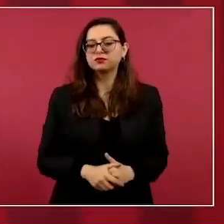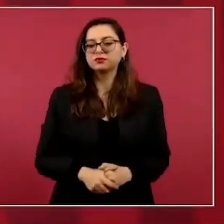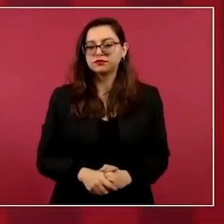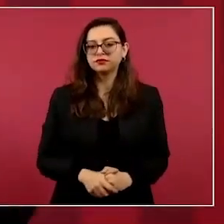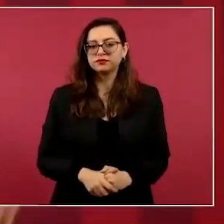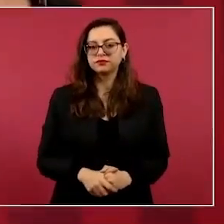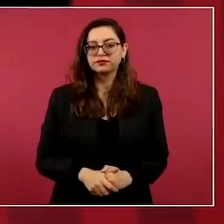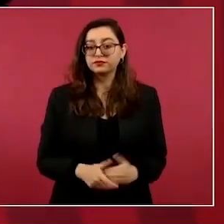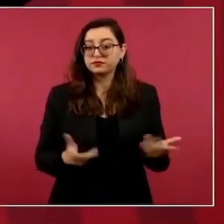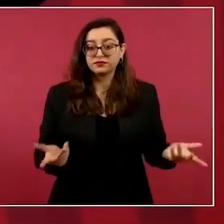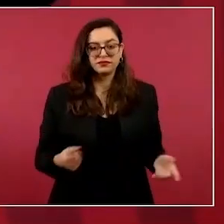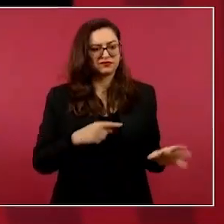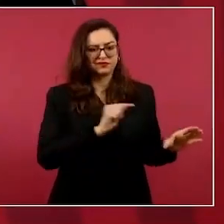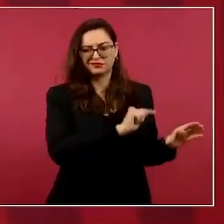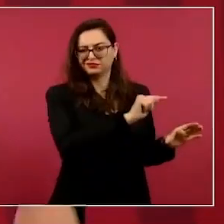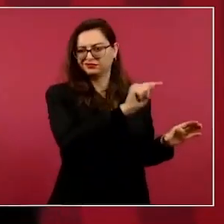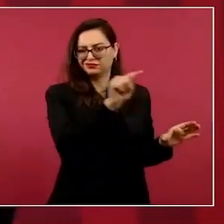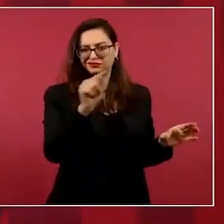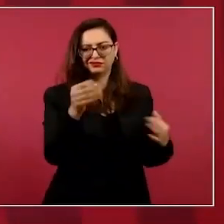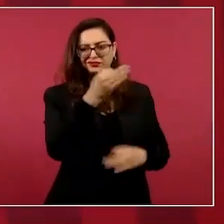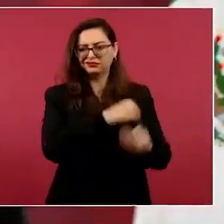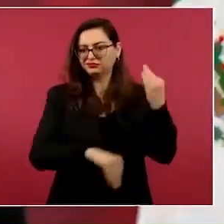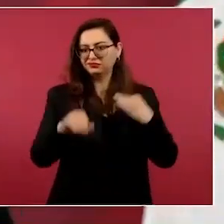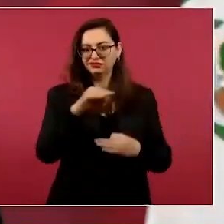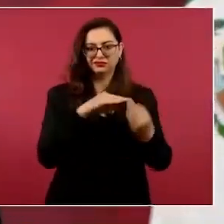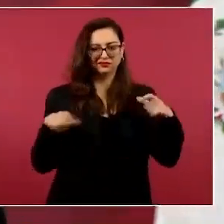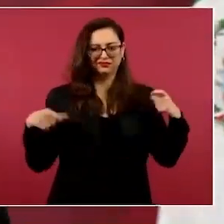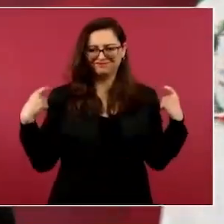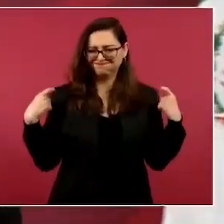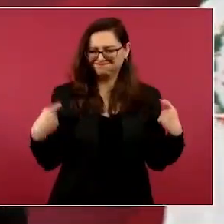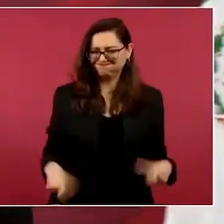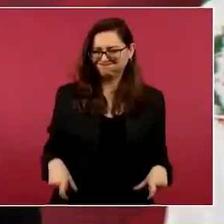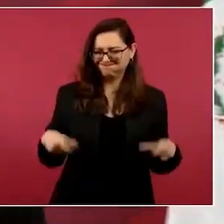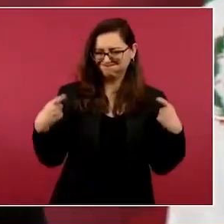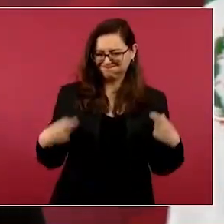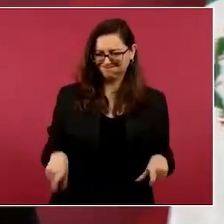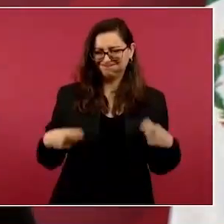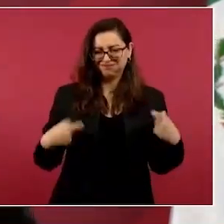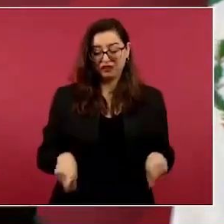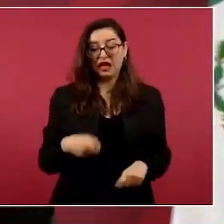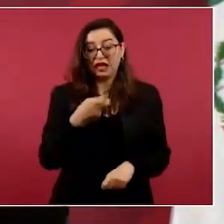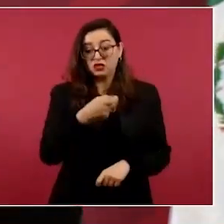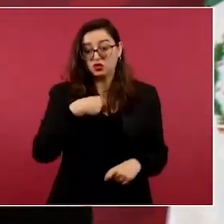Y así todos ellos, y diferencias claro que tenemos.